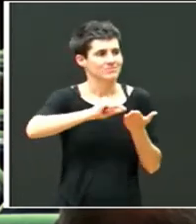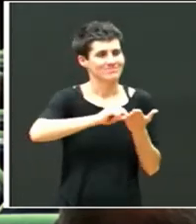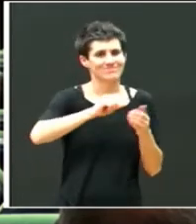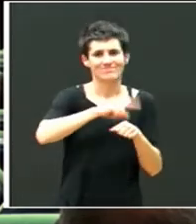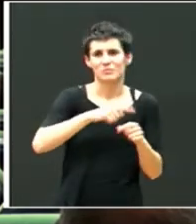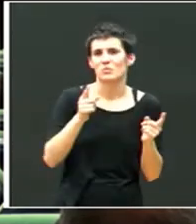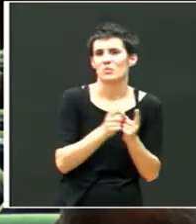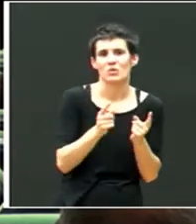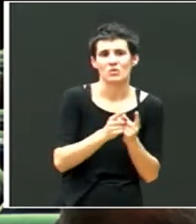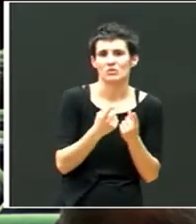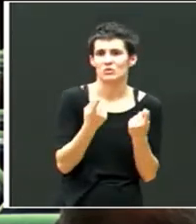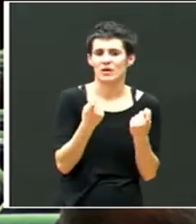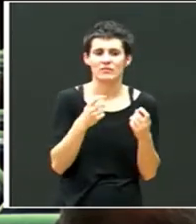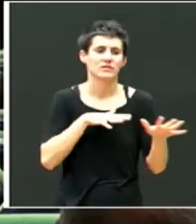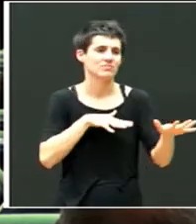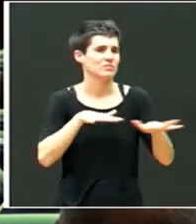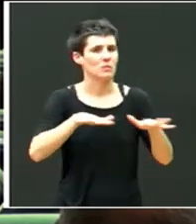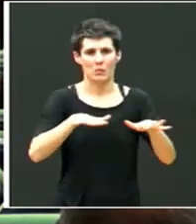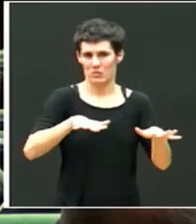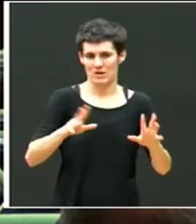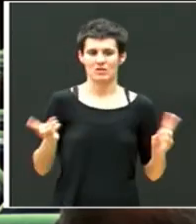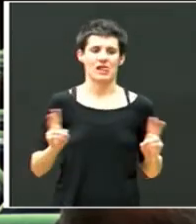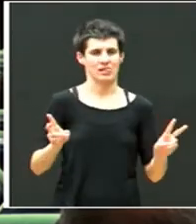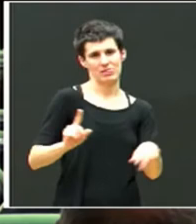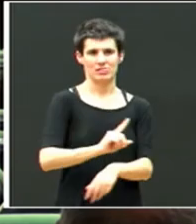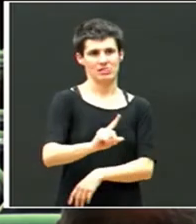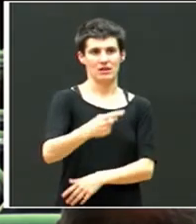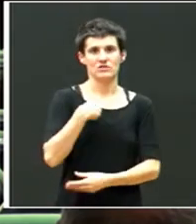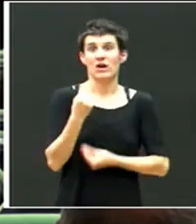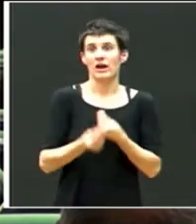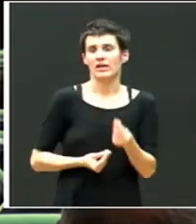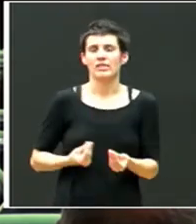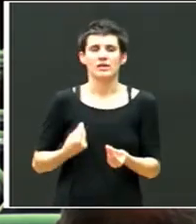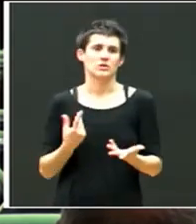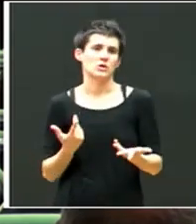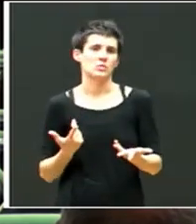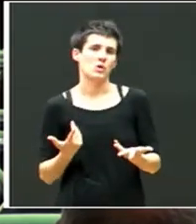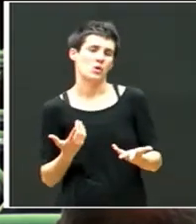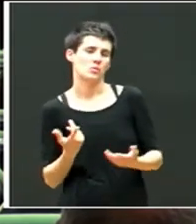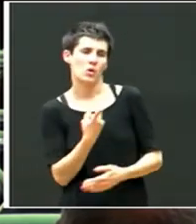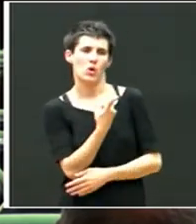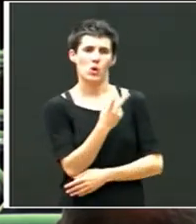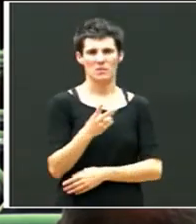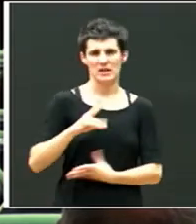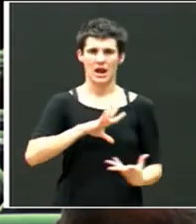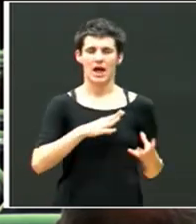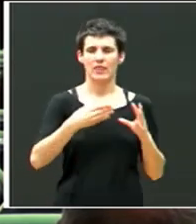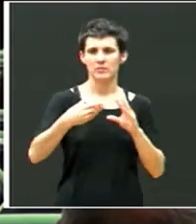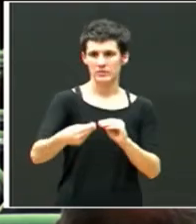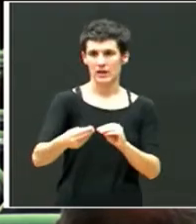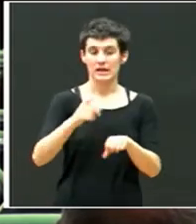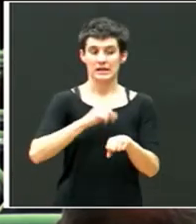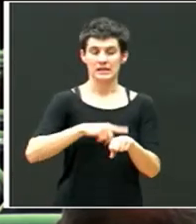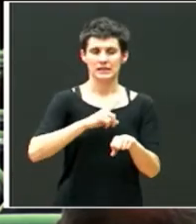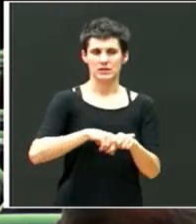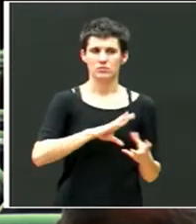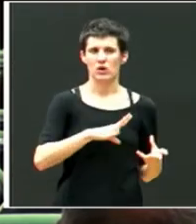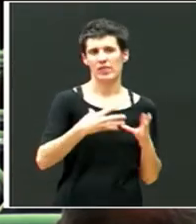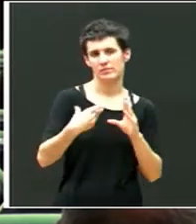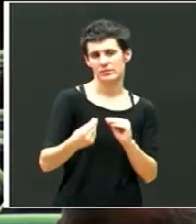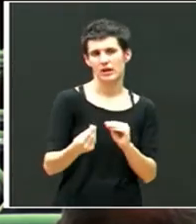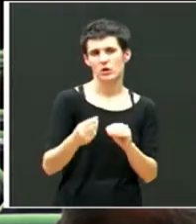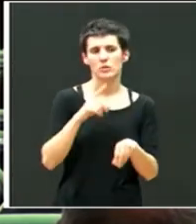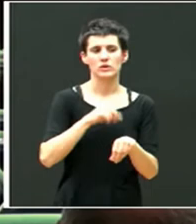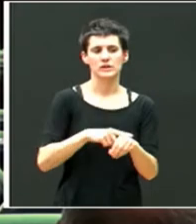movimiento. Entonces, lo que hicimos fue, ahí lo que hice fue combinar un poco, adaptar los tiempos y que fueran tiempos